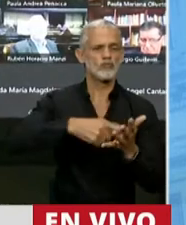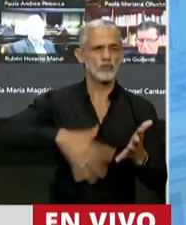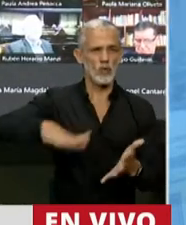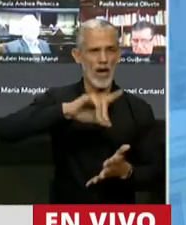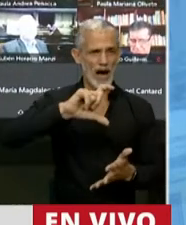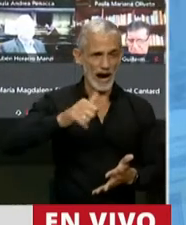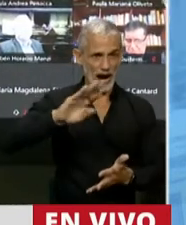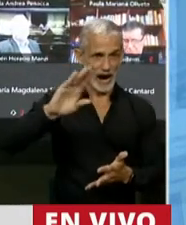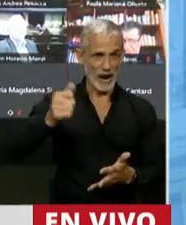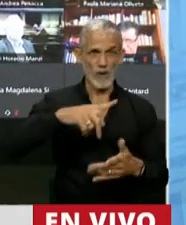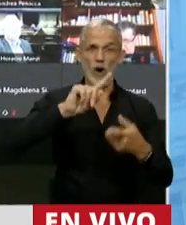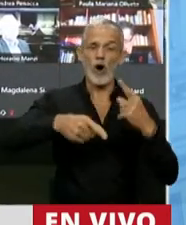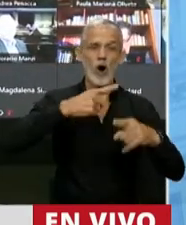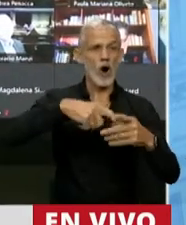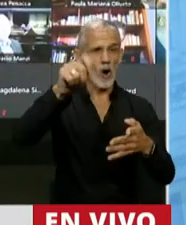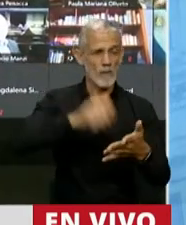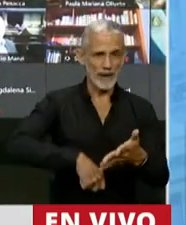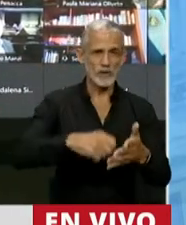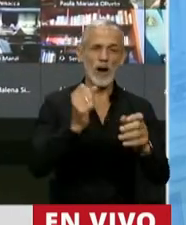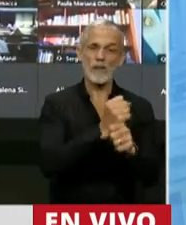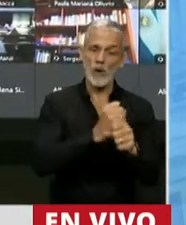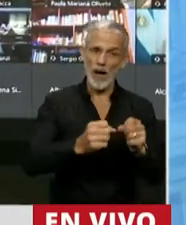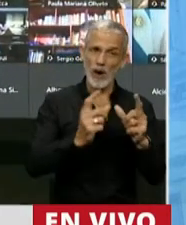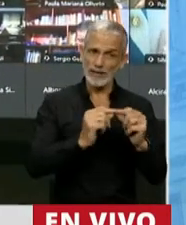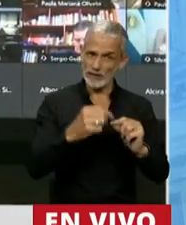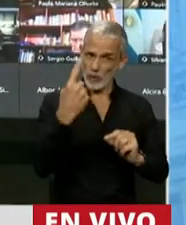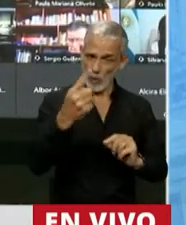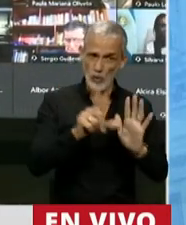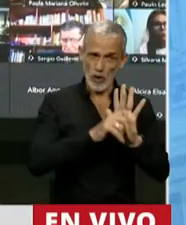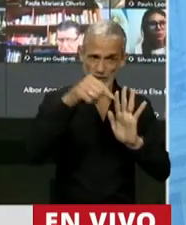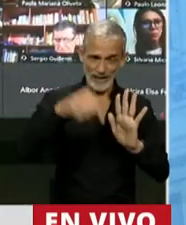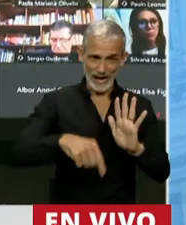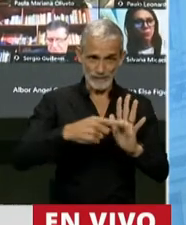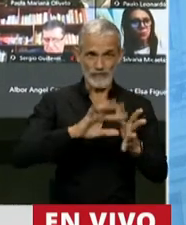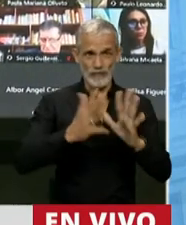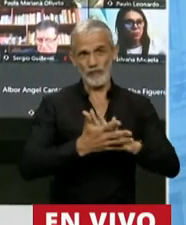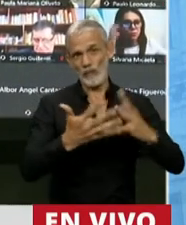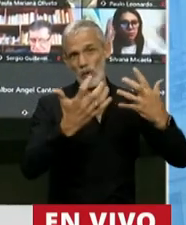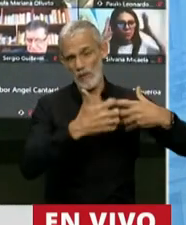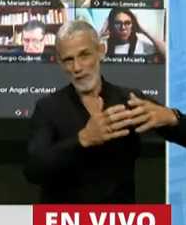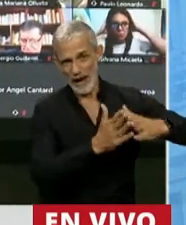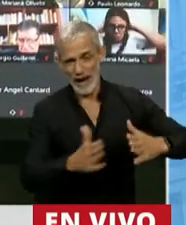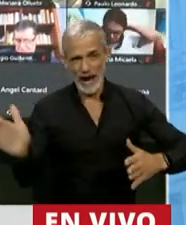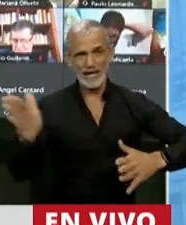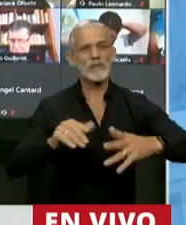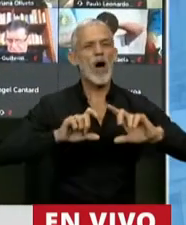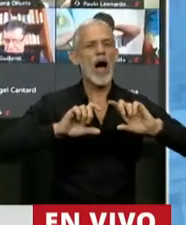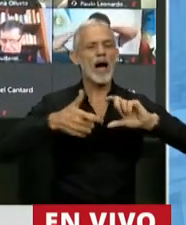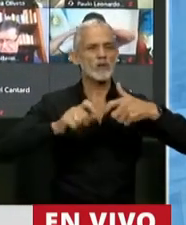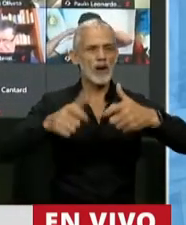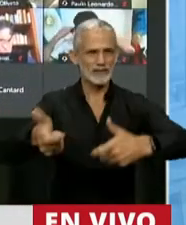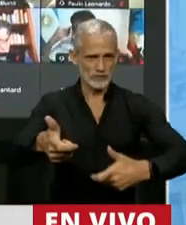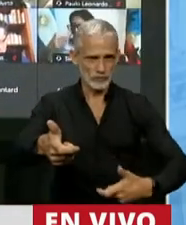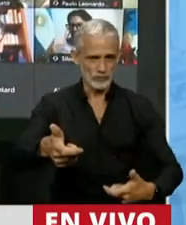en el marco del convenio aprobado por el artículo 1 de la presente y su mecanismo de actualización